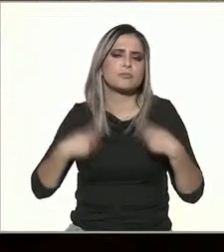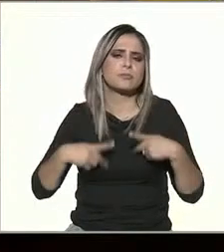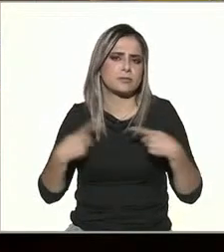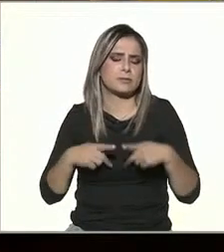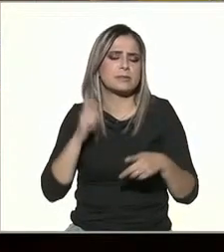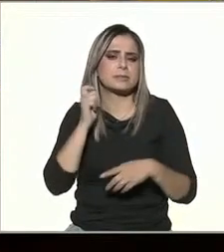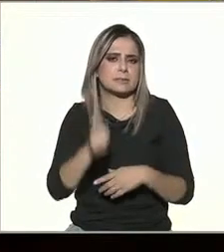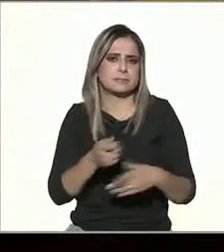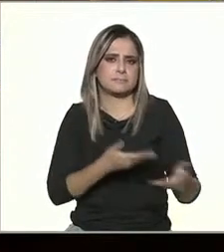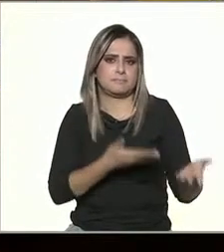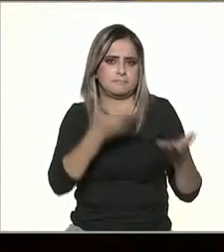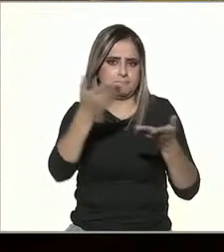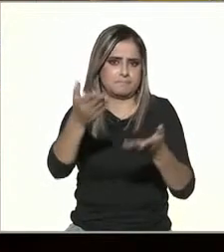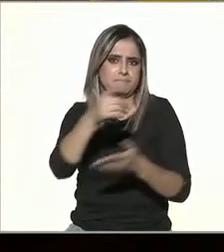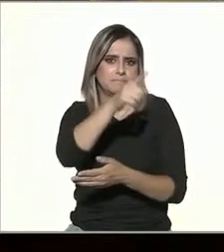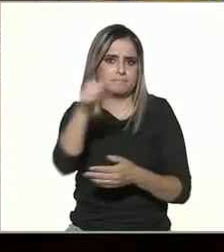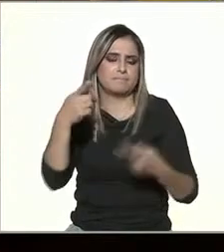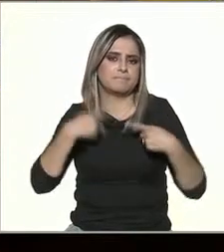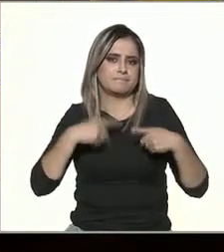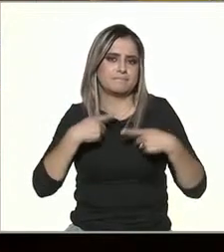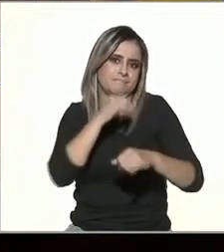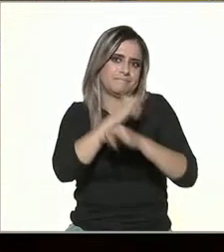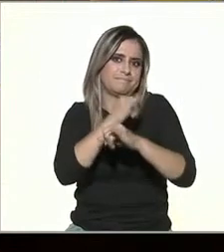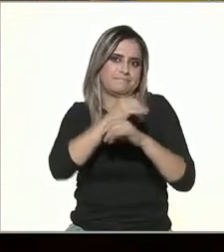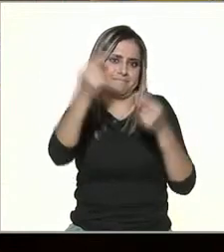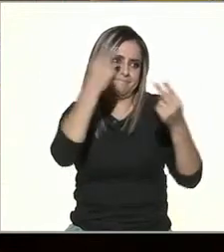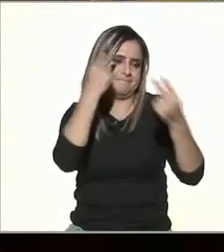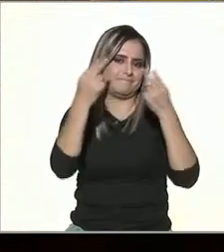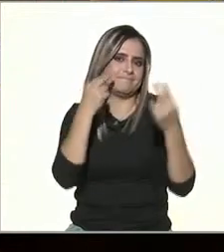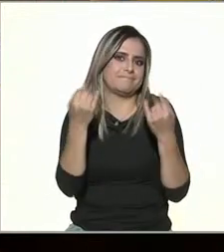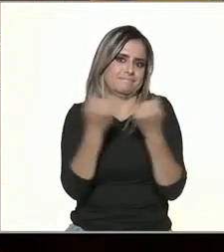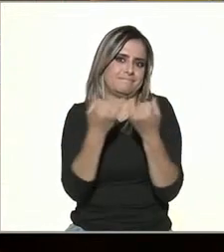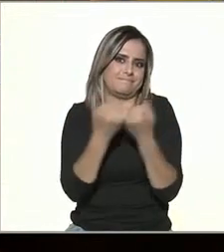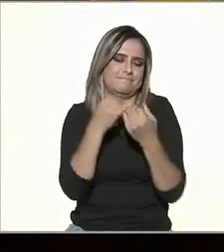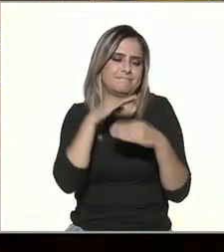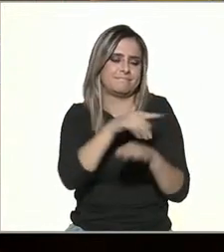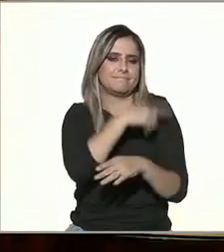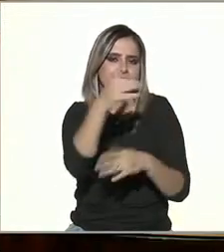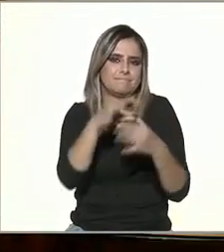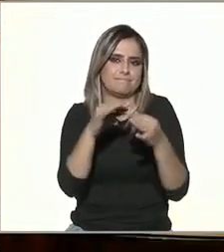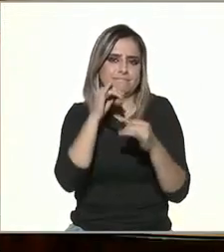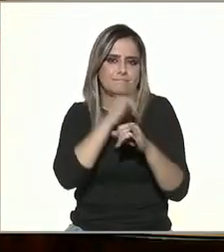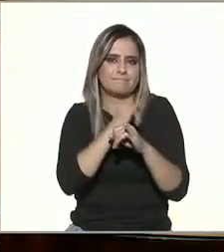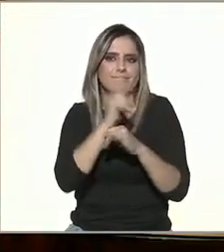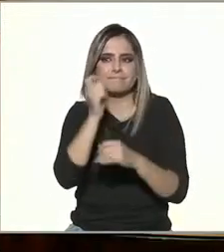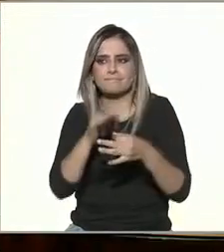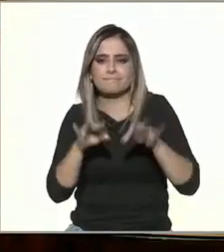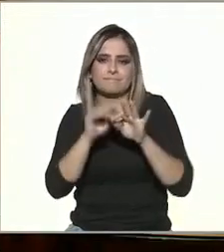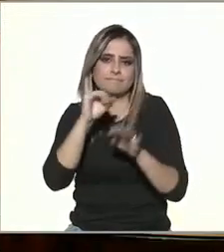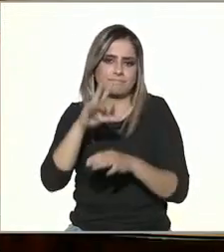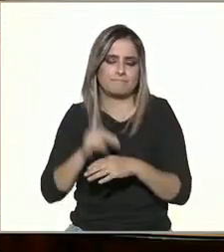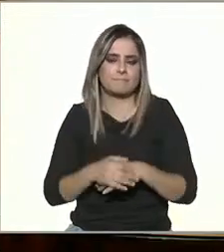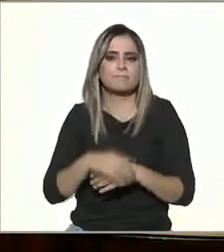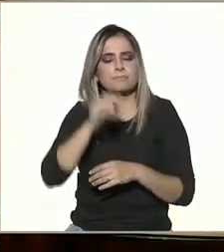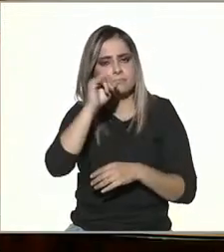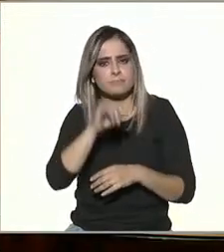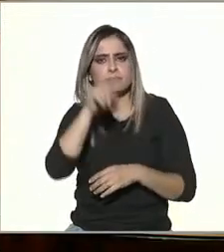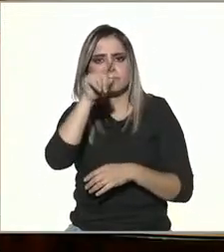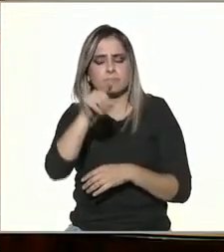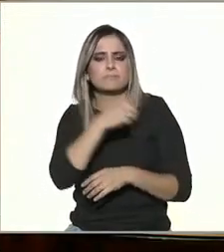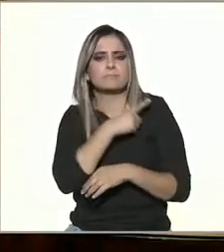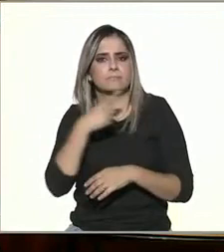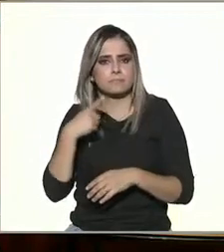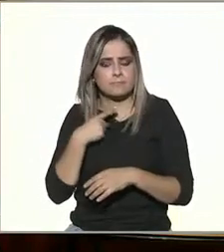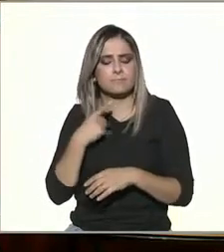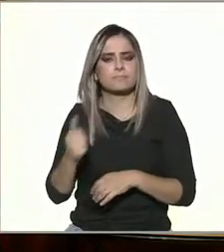televidentes a nuestra auditoria quienes están conectados ahora también en las redes al respecto que no dejen pasar la oportunidad